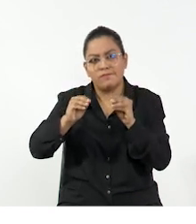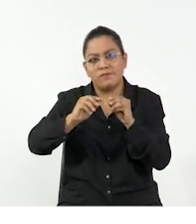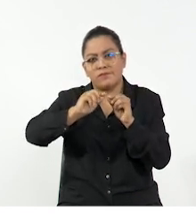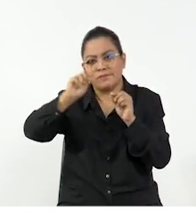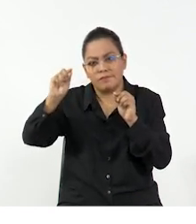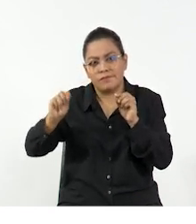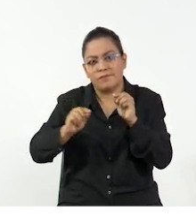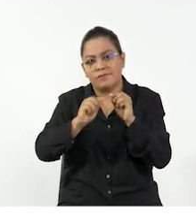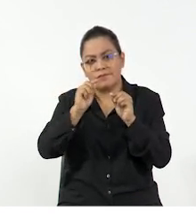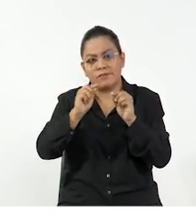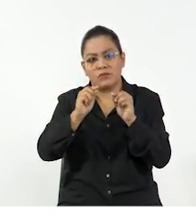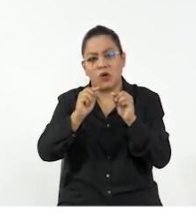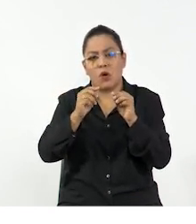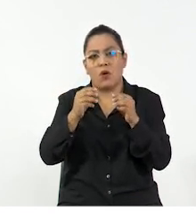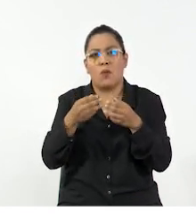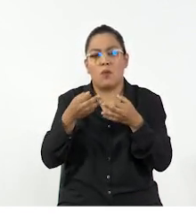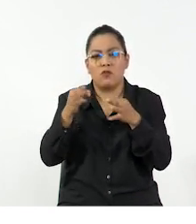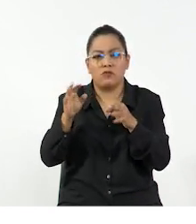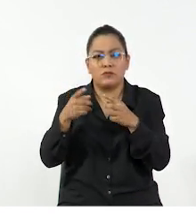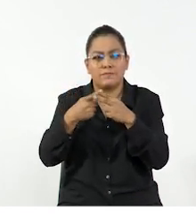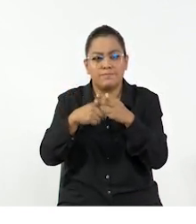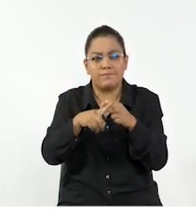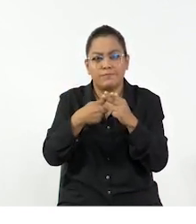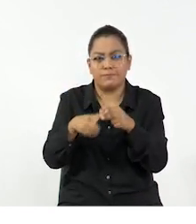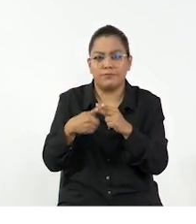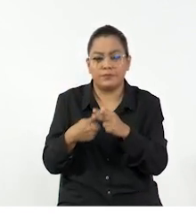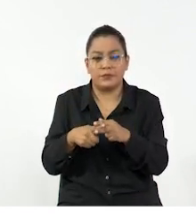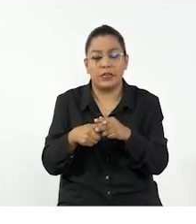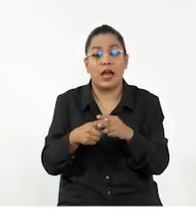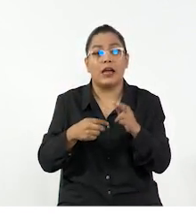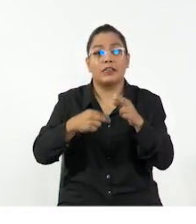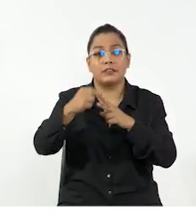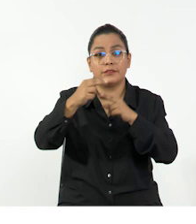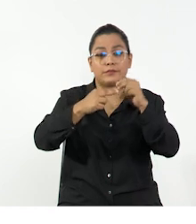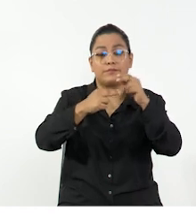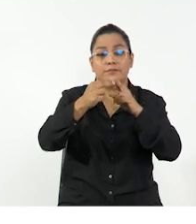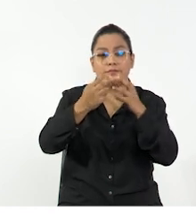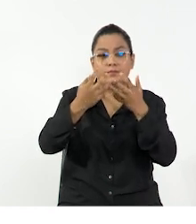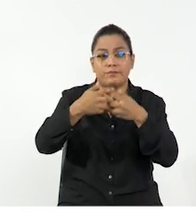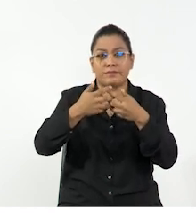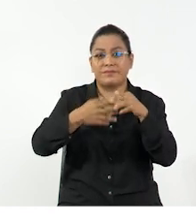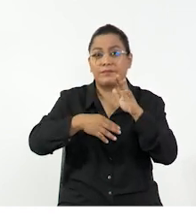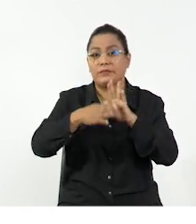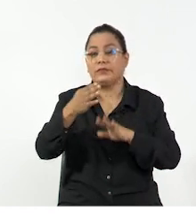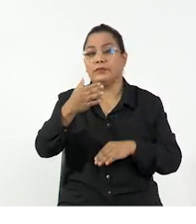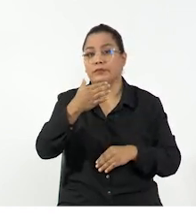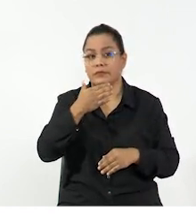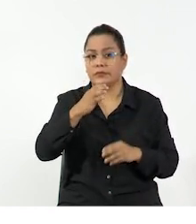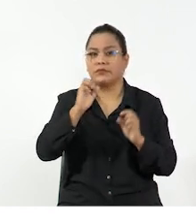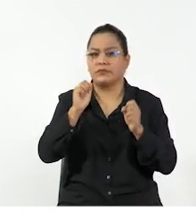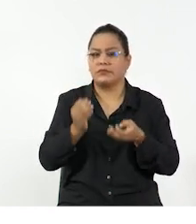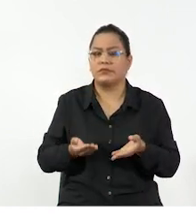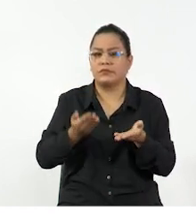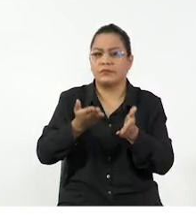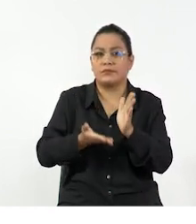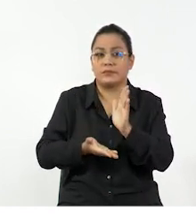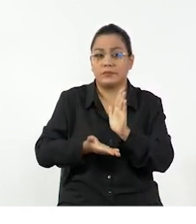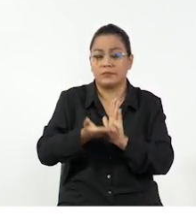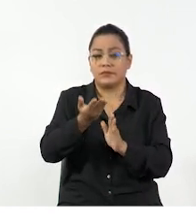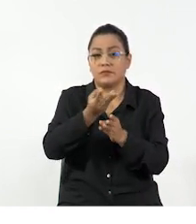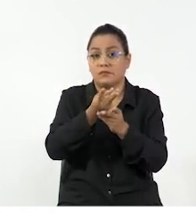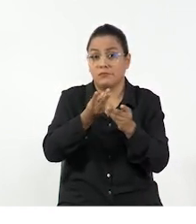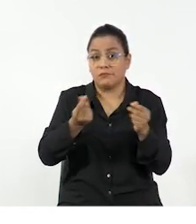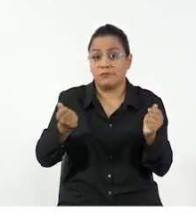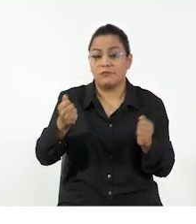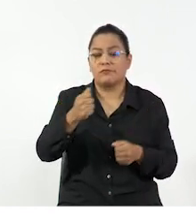también traslada una barra para comprimir ese pistón, etc. Y así, construir máquinas más complejas, que nos ayuden